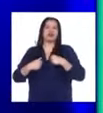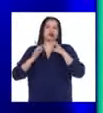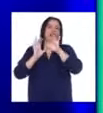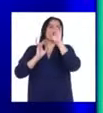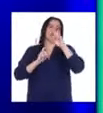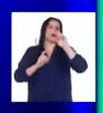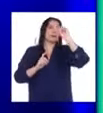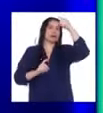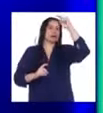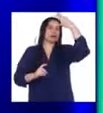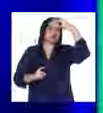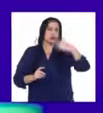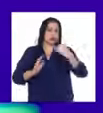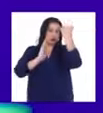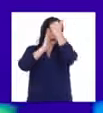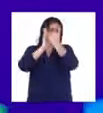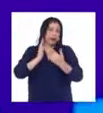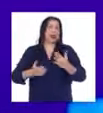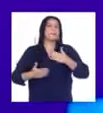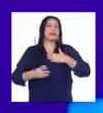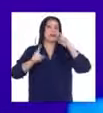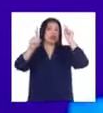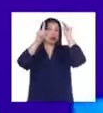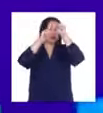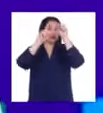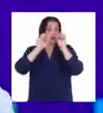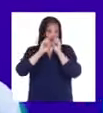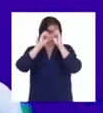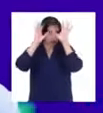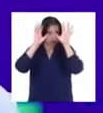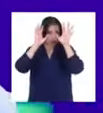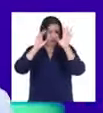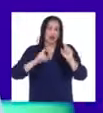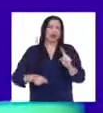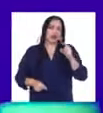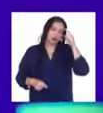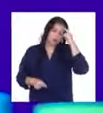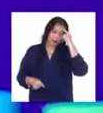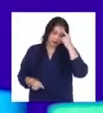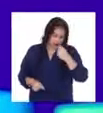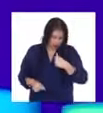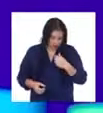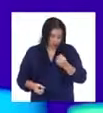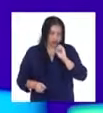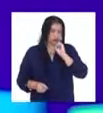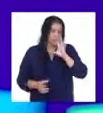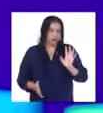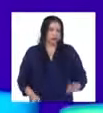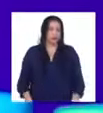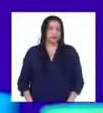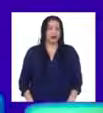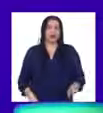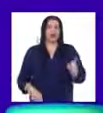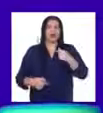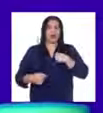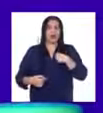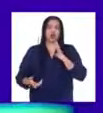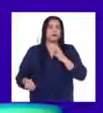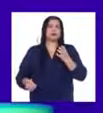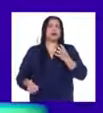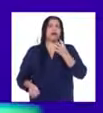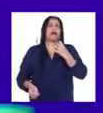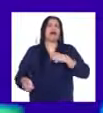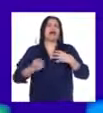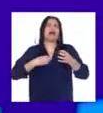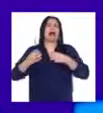mis objetivos claros. No me malinterpreten lo que estoy diciendo. No me estoy quejando de la